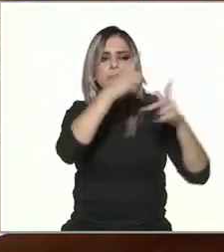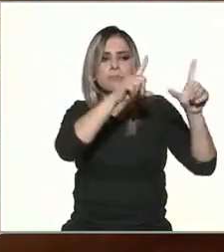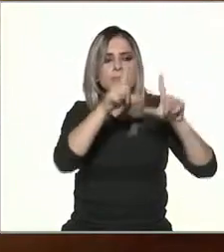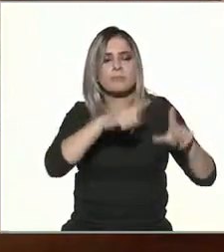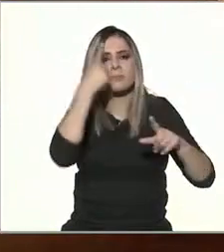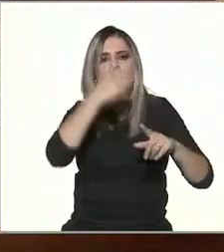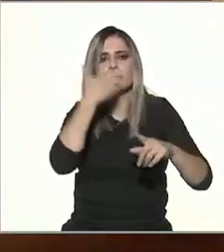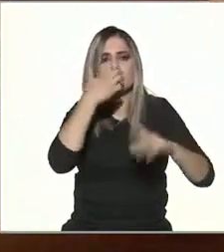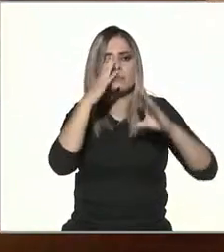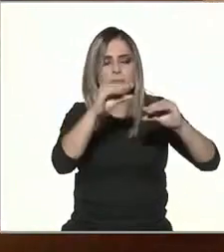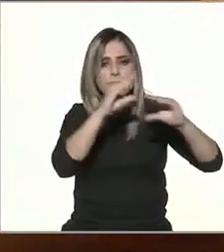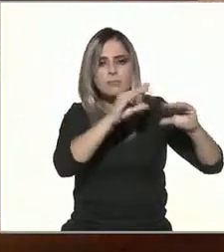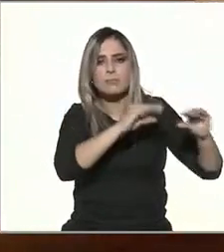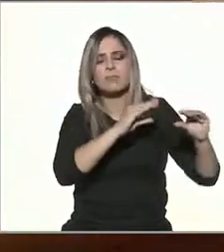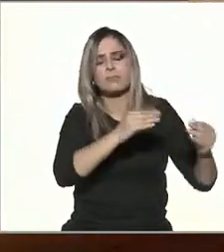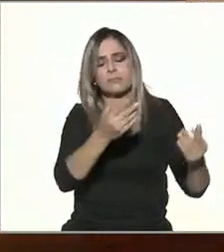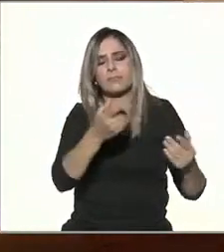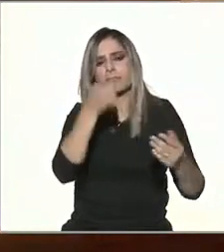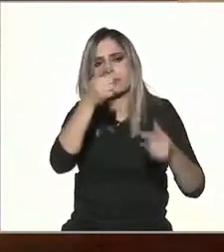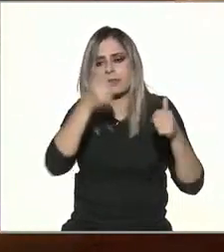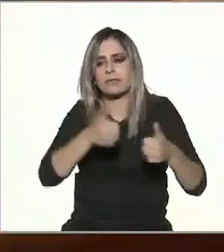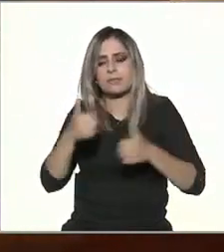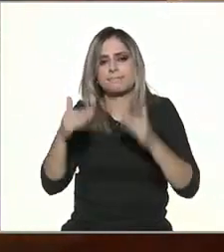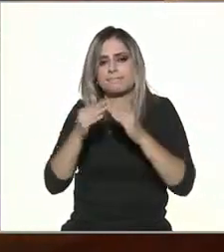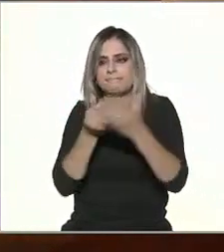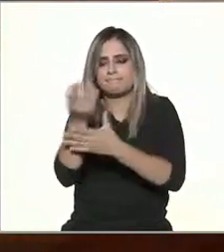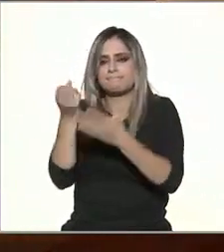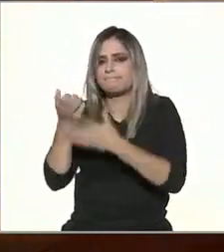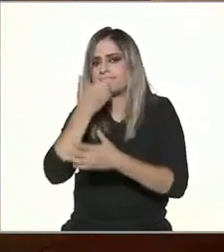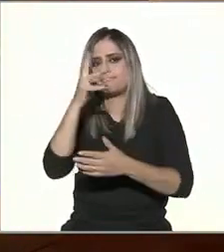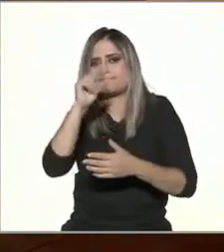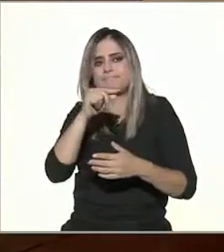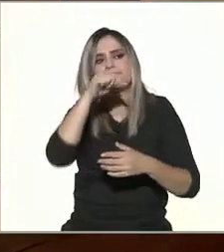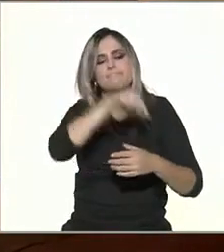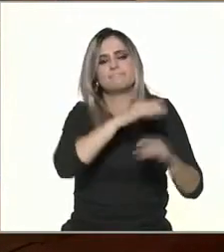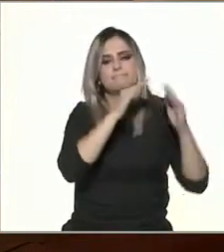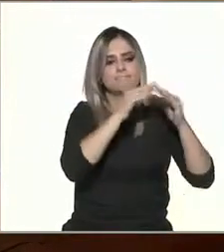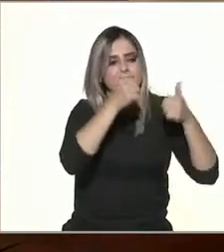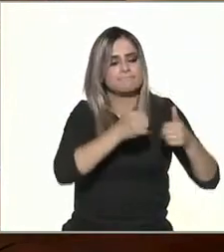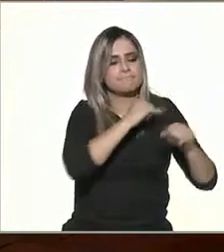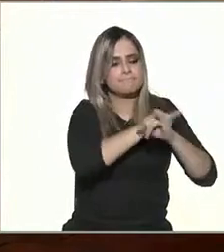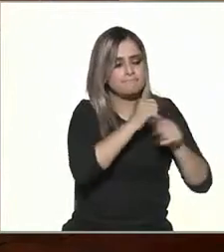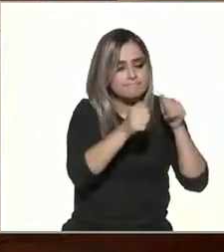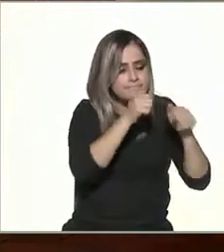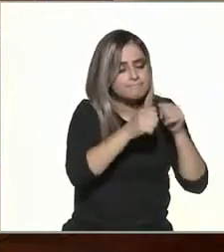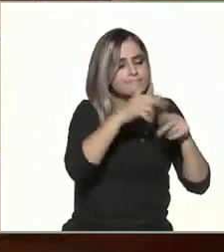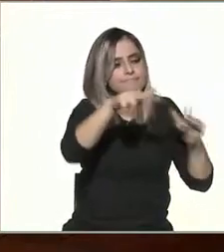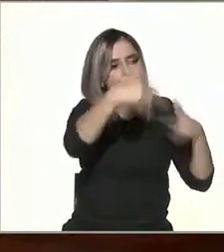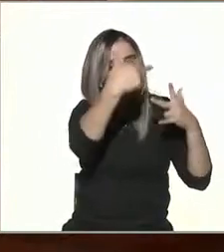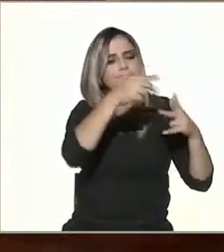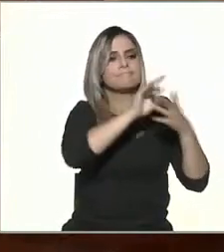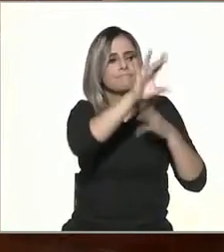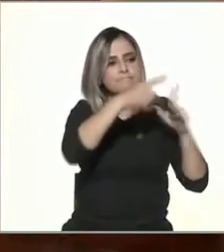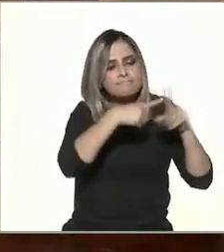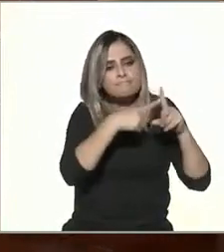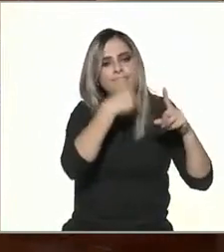por la pandemia donde se tuvo que hacer más educación a distancia, ¿no? Pero también la